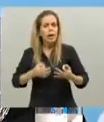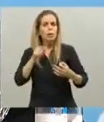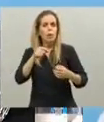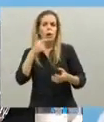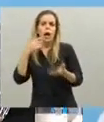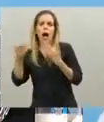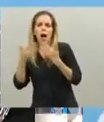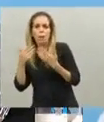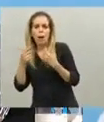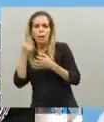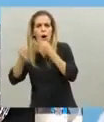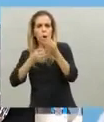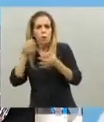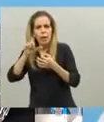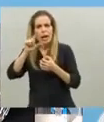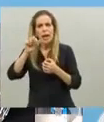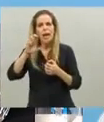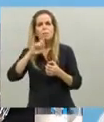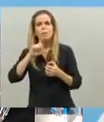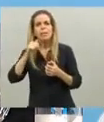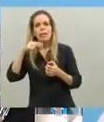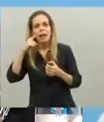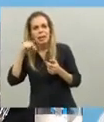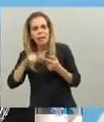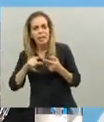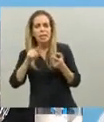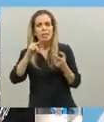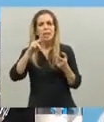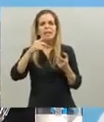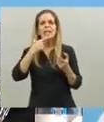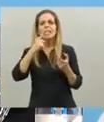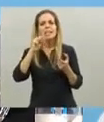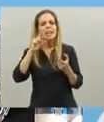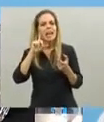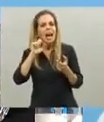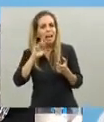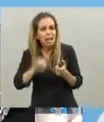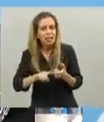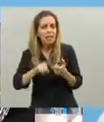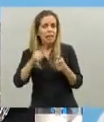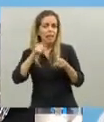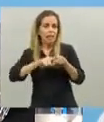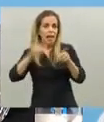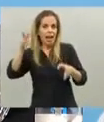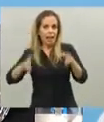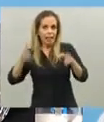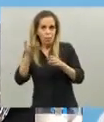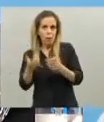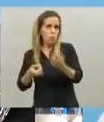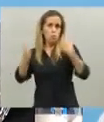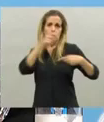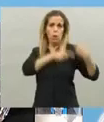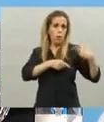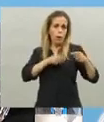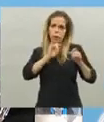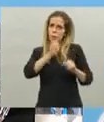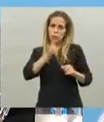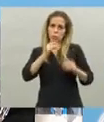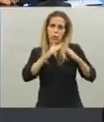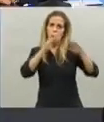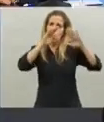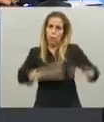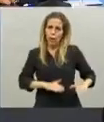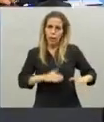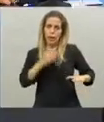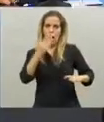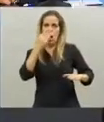Capitanich y con el gringo Schiaretti y no les tembló el pulso de volver atrás para cuidar la salud de su gente cuando vieron que